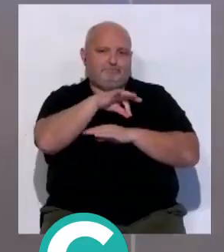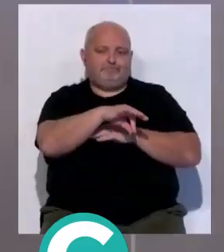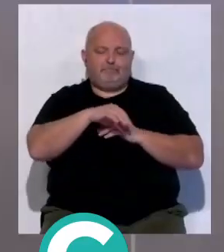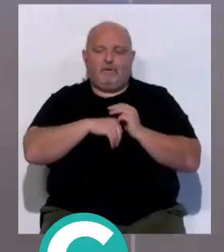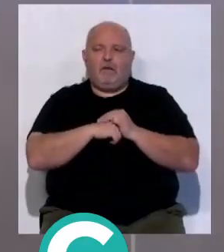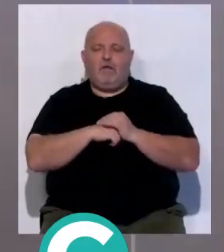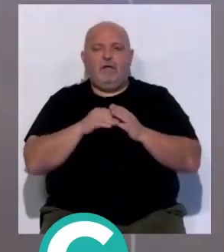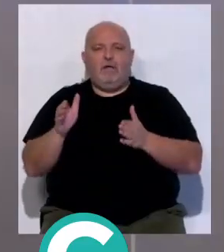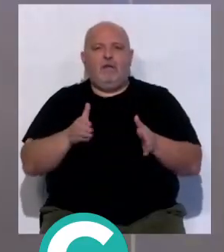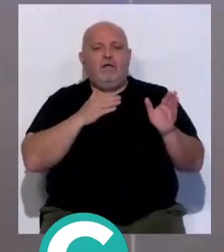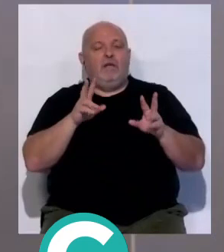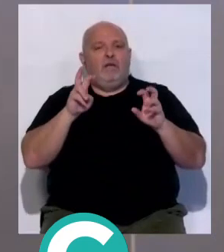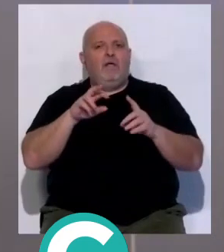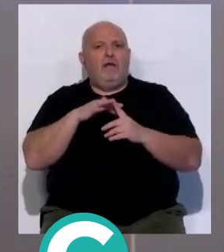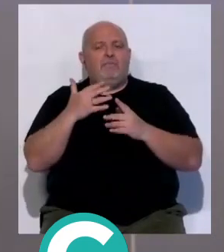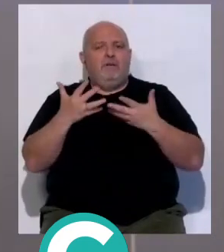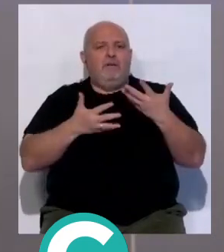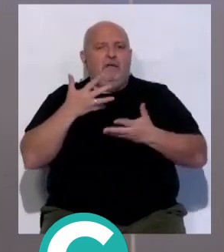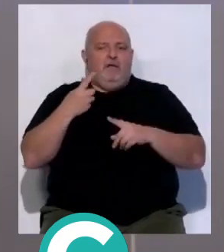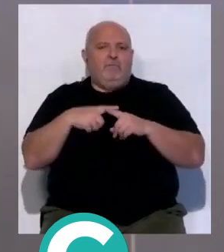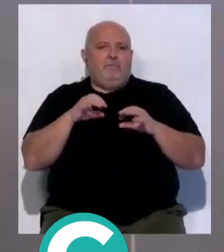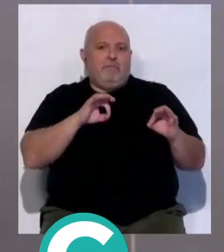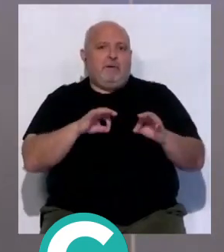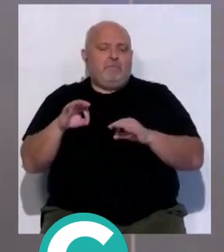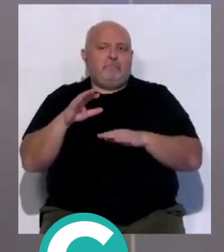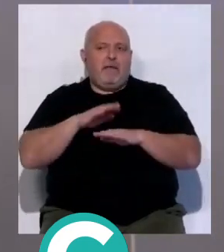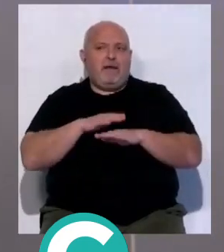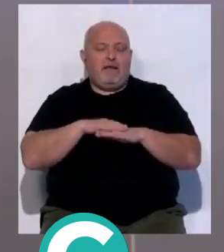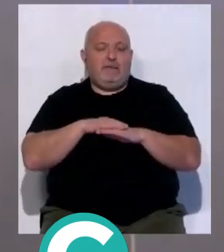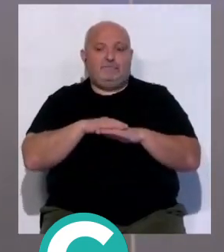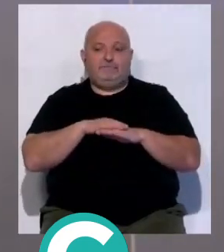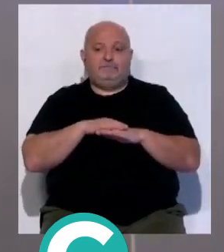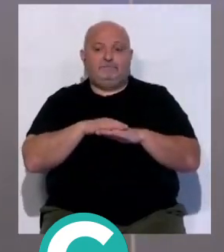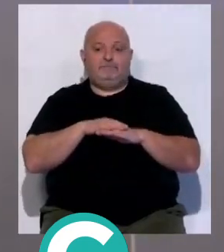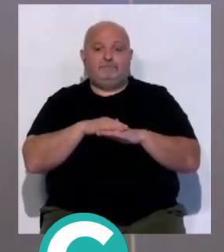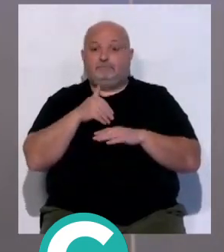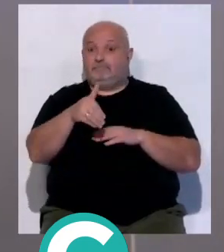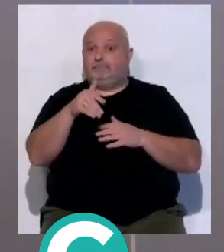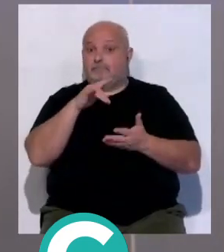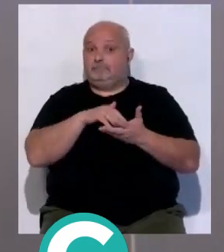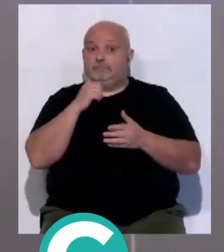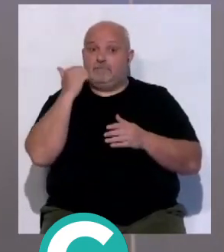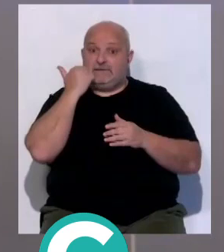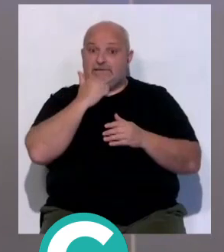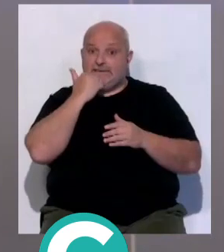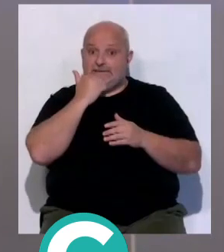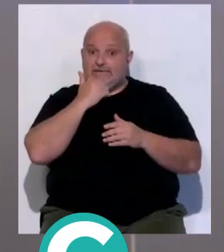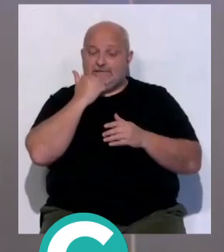hablando del ambiente, se están haciendo las cosas para que la jornada del próximo